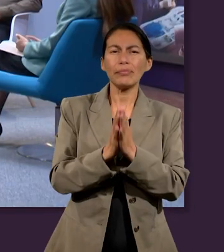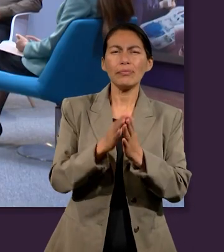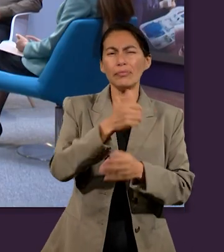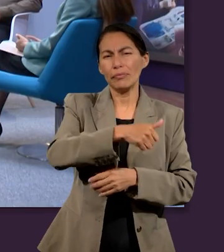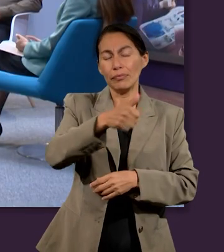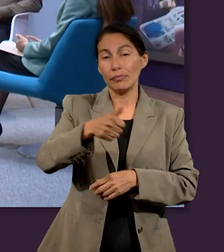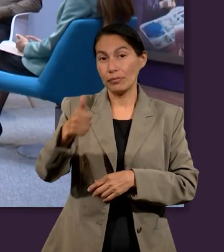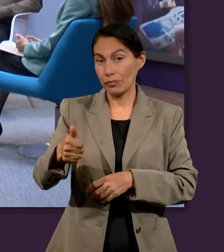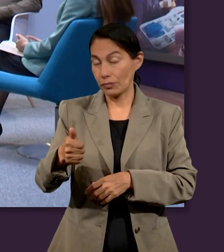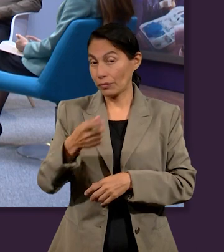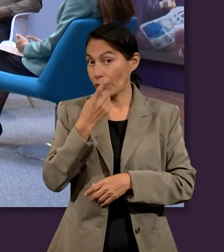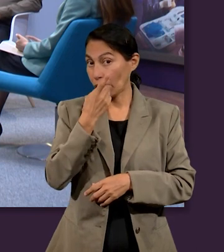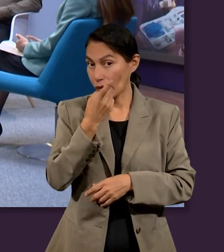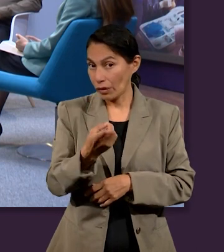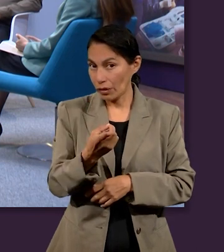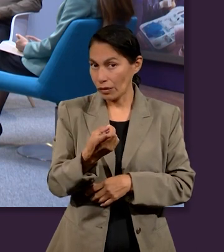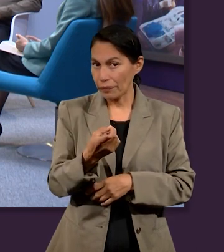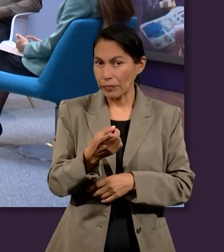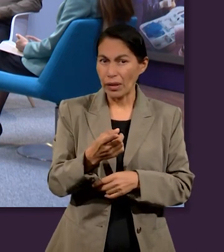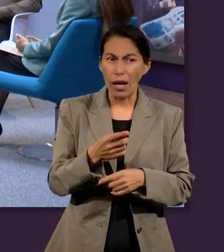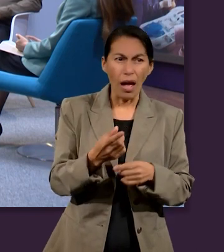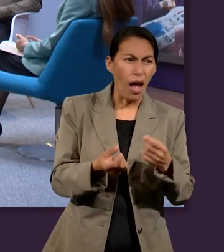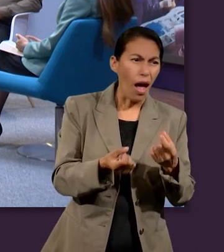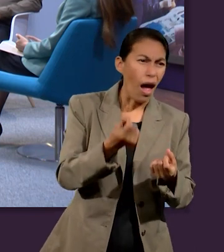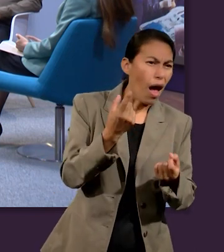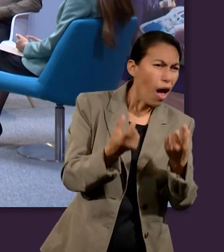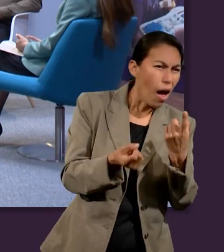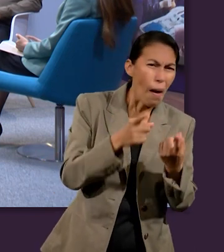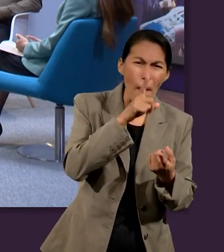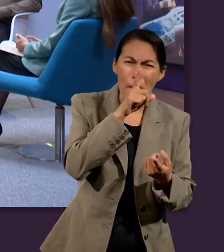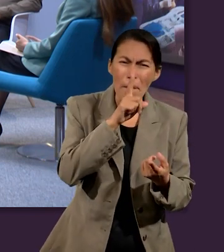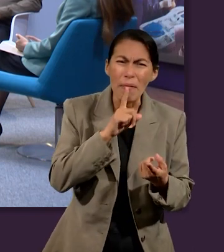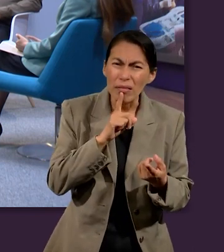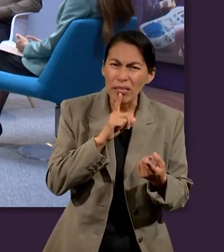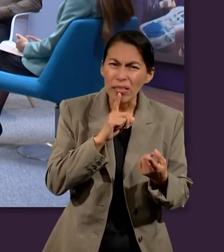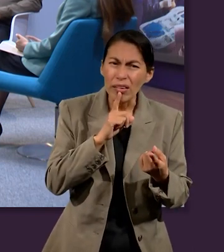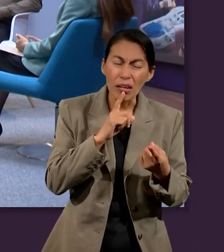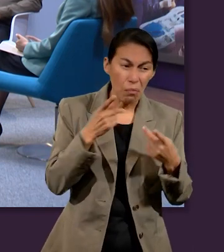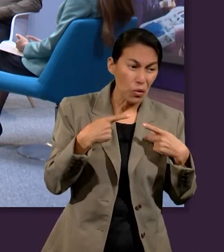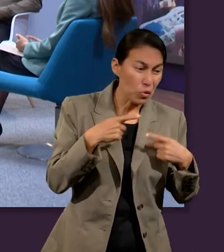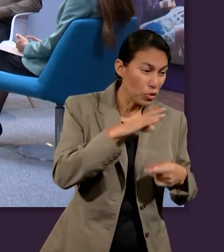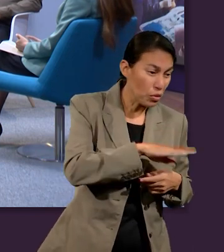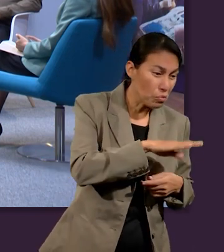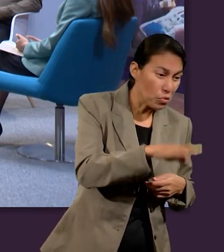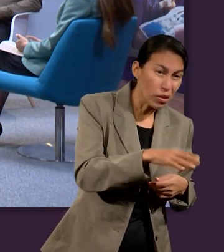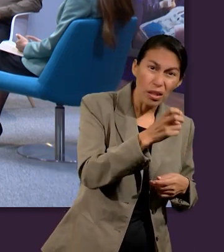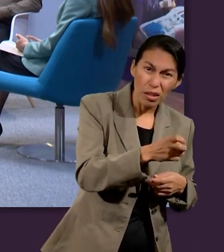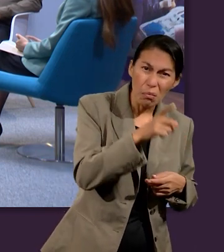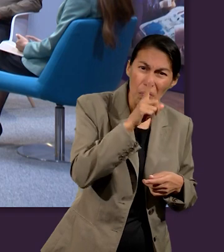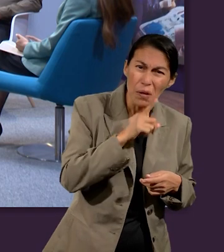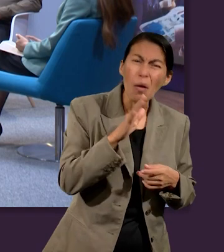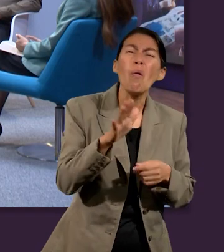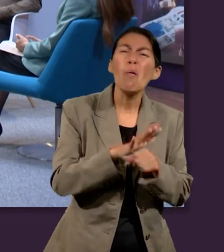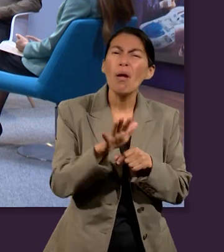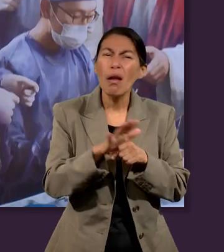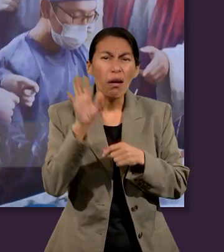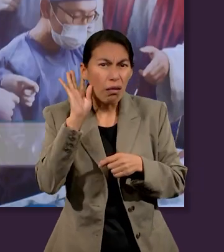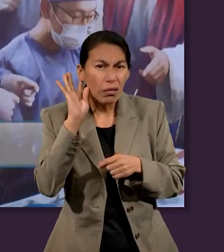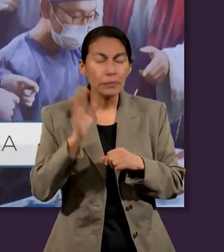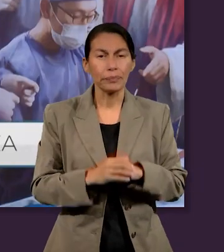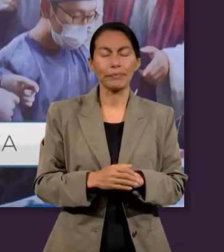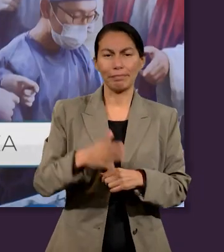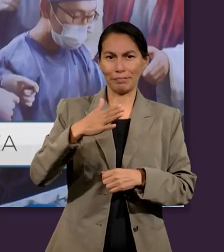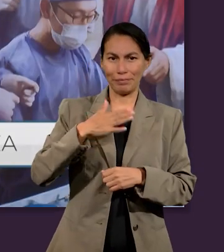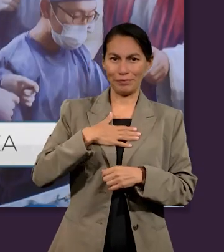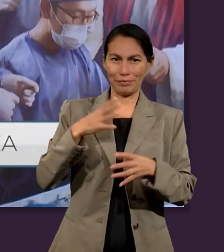presenten a la vez que respondan la pregunta. ¿Qué mentiras han escuchado sobre el estado de los muertos? Mi